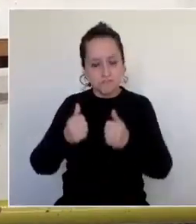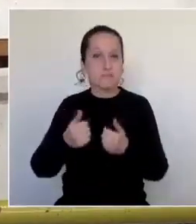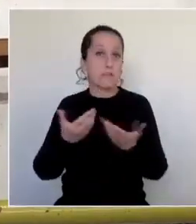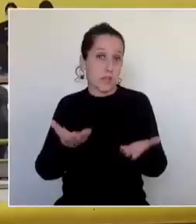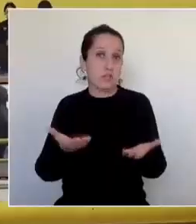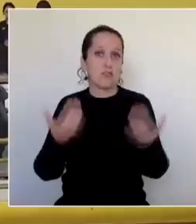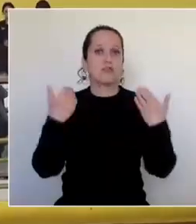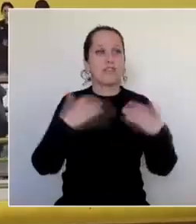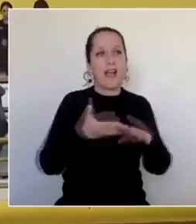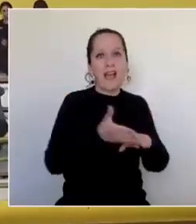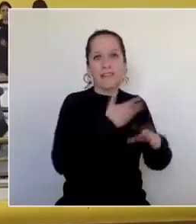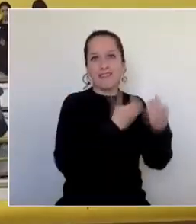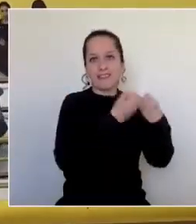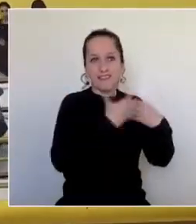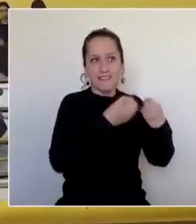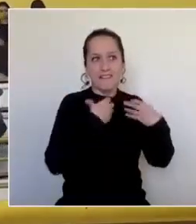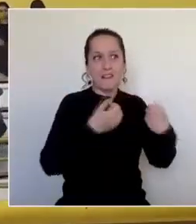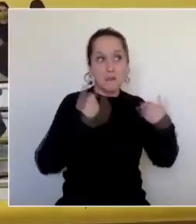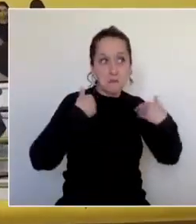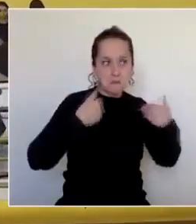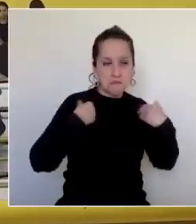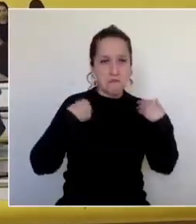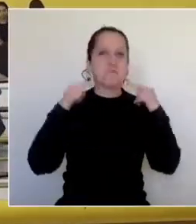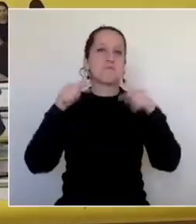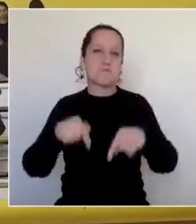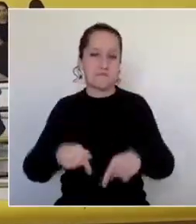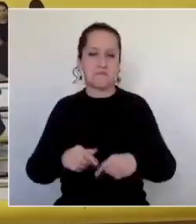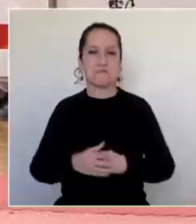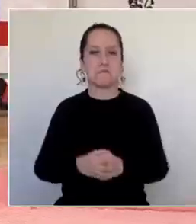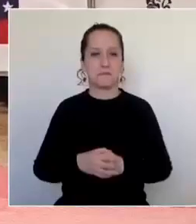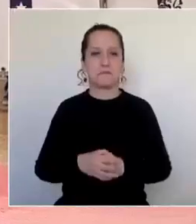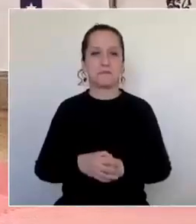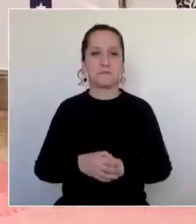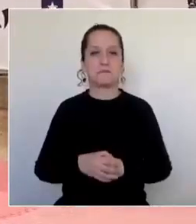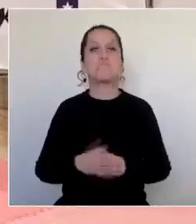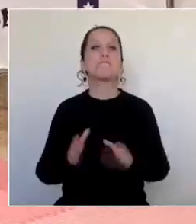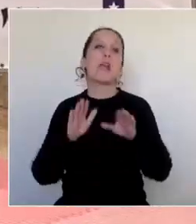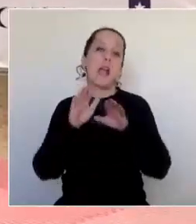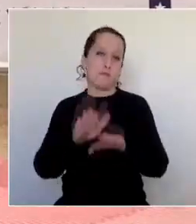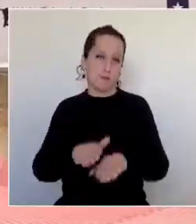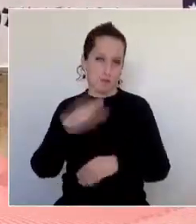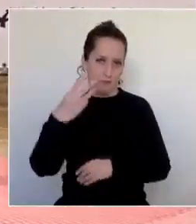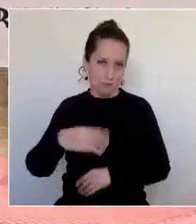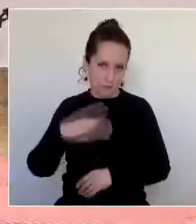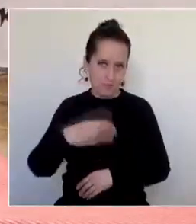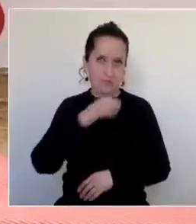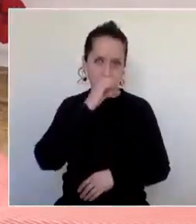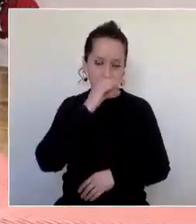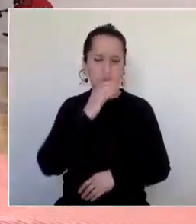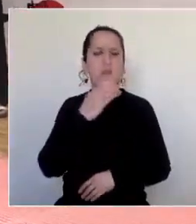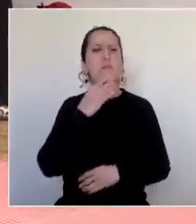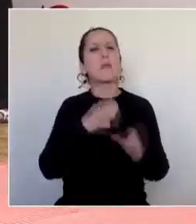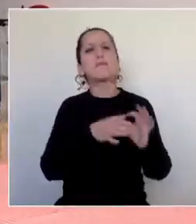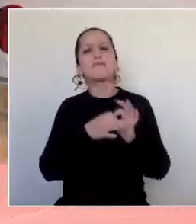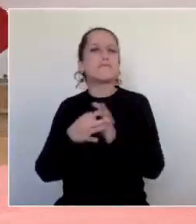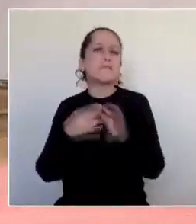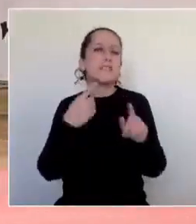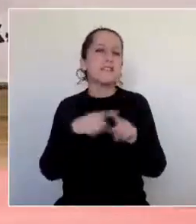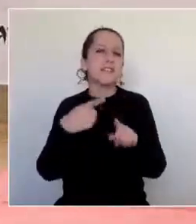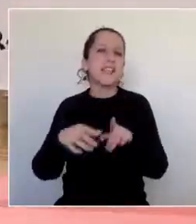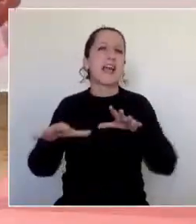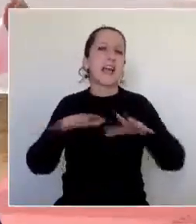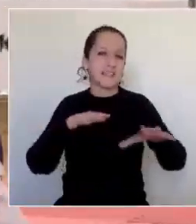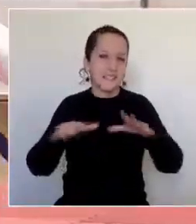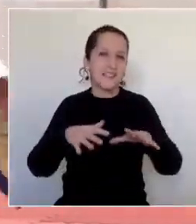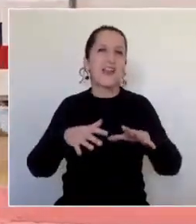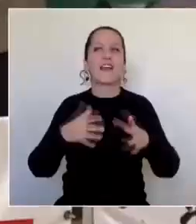práctica lo aprendido por sus doyos. Todo con el apoyo de la Municipalidad de Concepción y enmarcado en las actividades